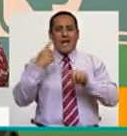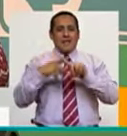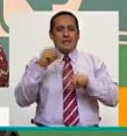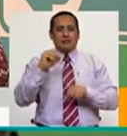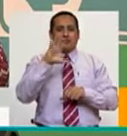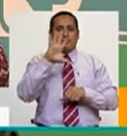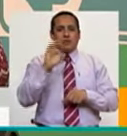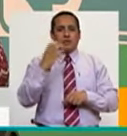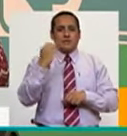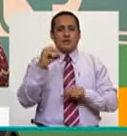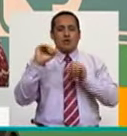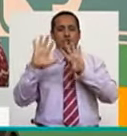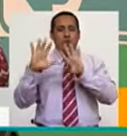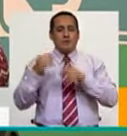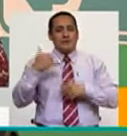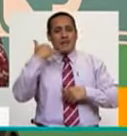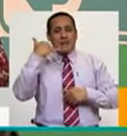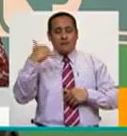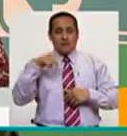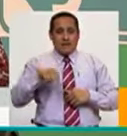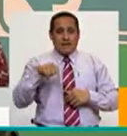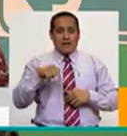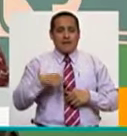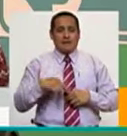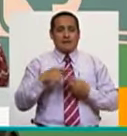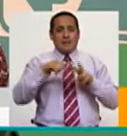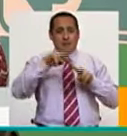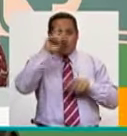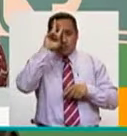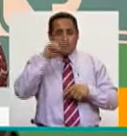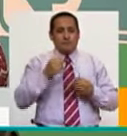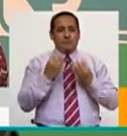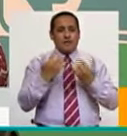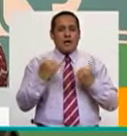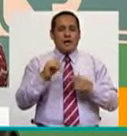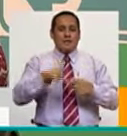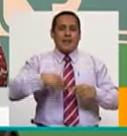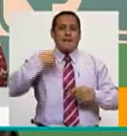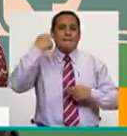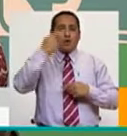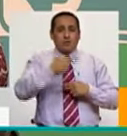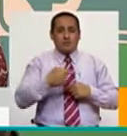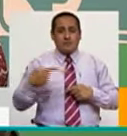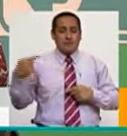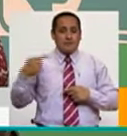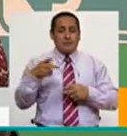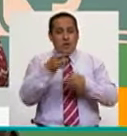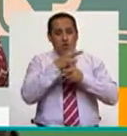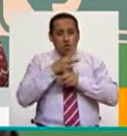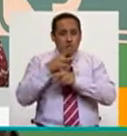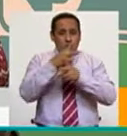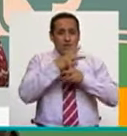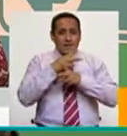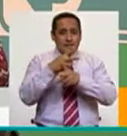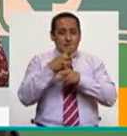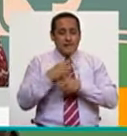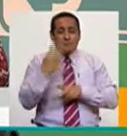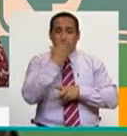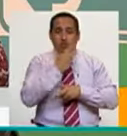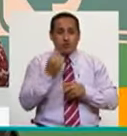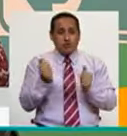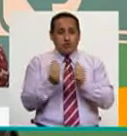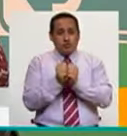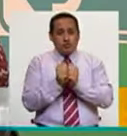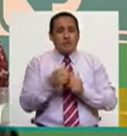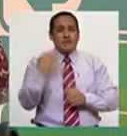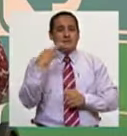anexo 5009, el teléfono de nuestra producción. Con nosotros será hasta la próxima semana. Cuídense, pásenla